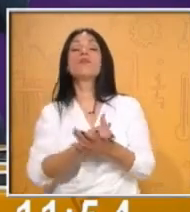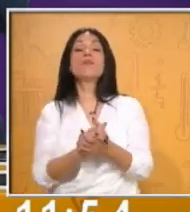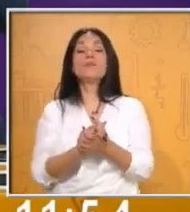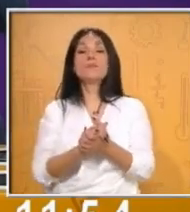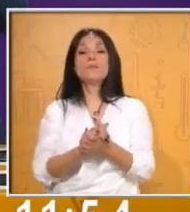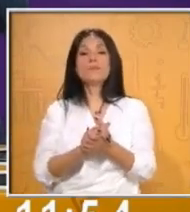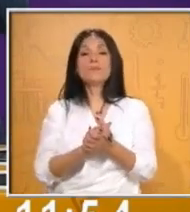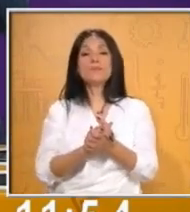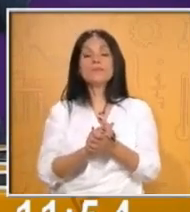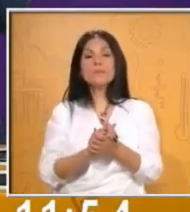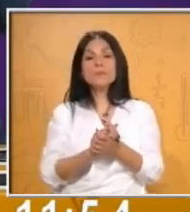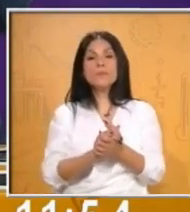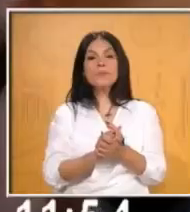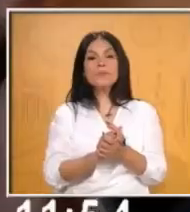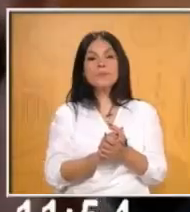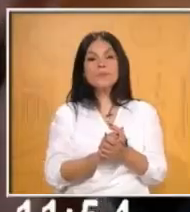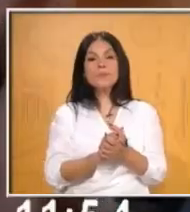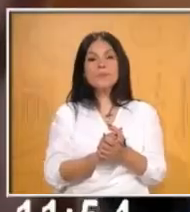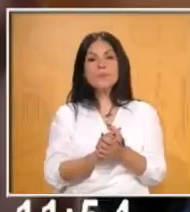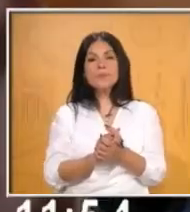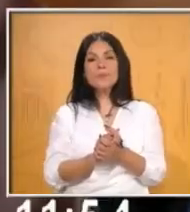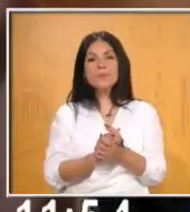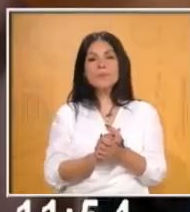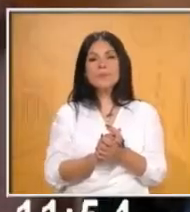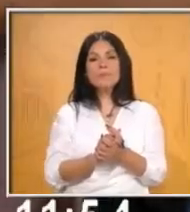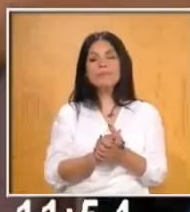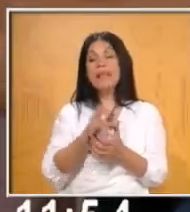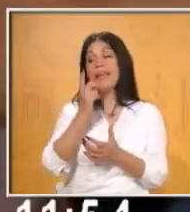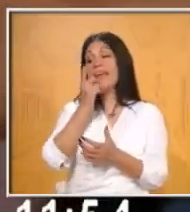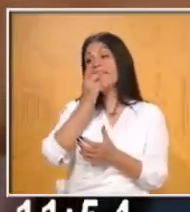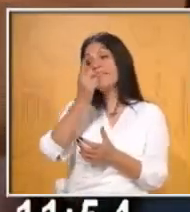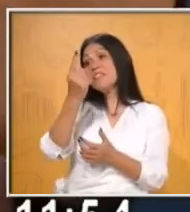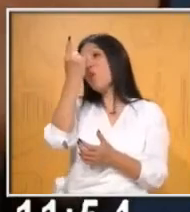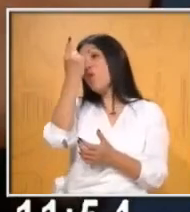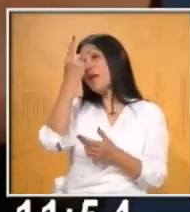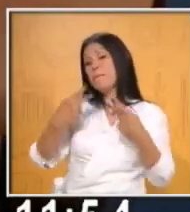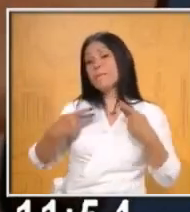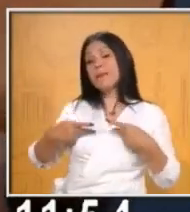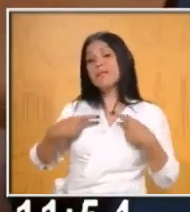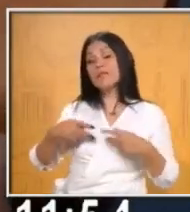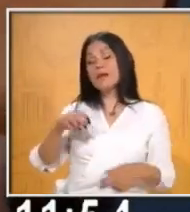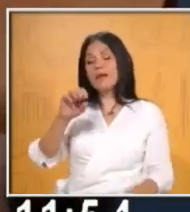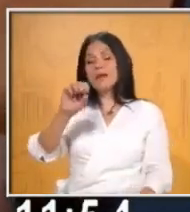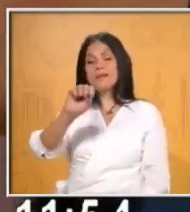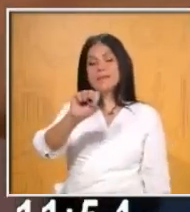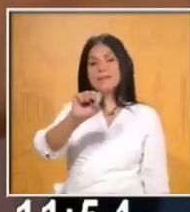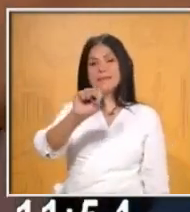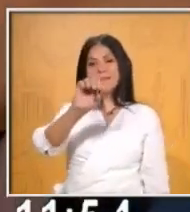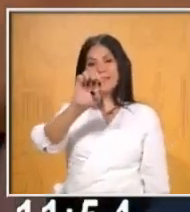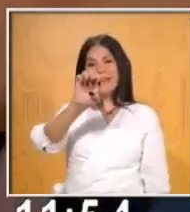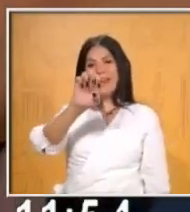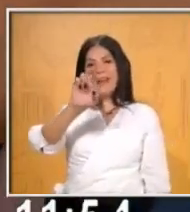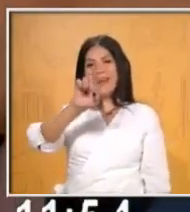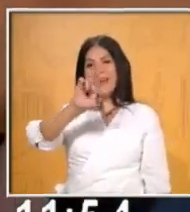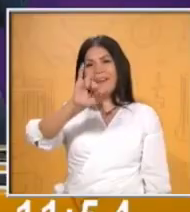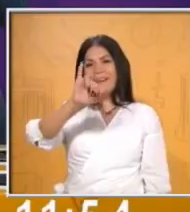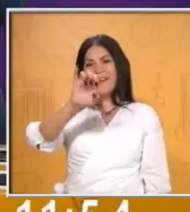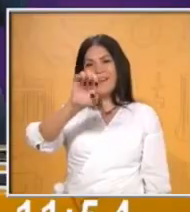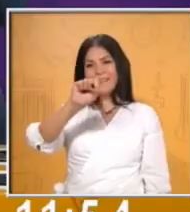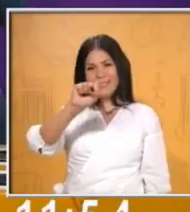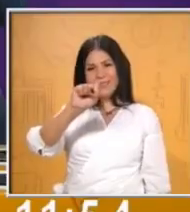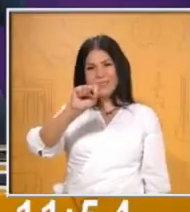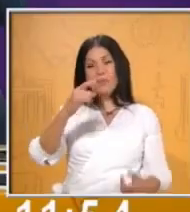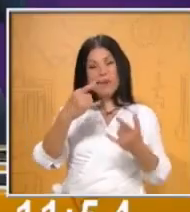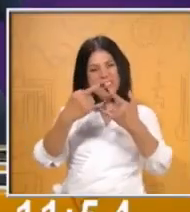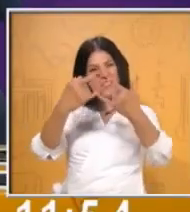le colocamos series. Vamos a ver con nuestros familiares que las respuestas van a cambiar.